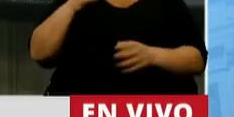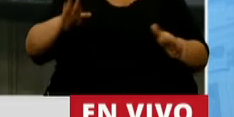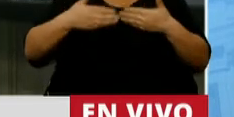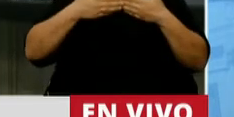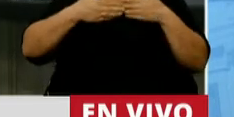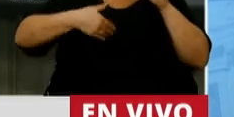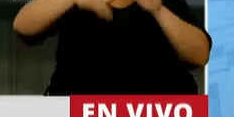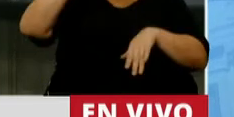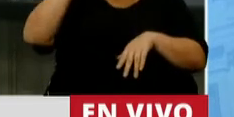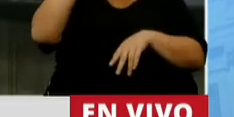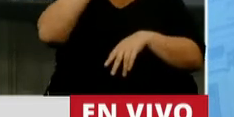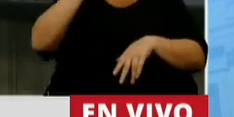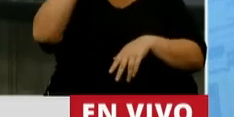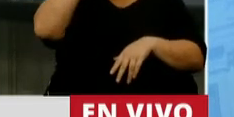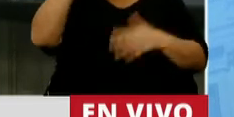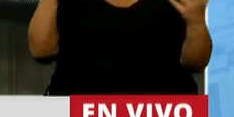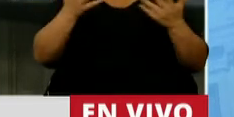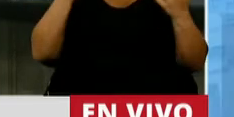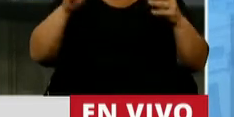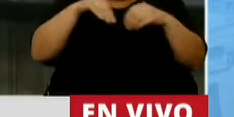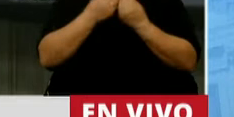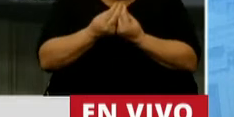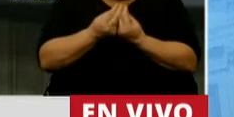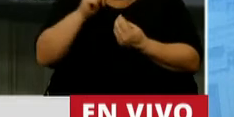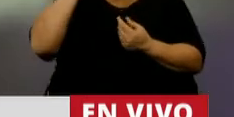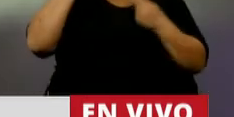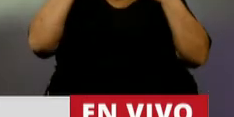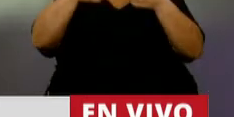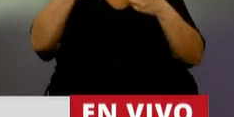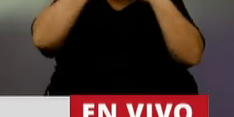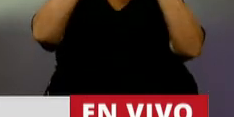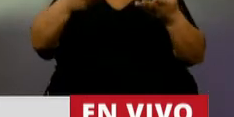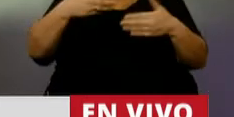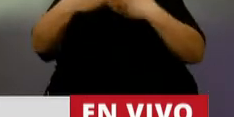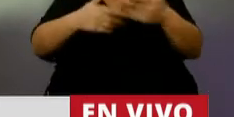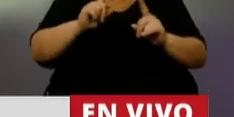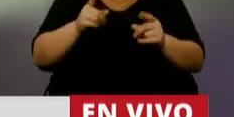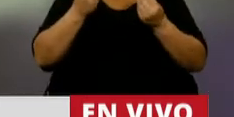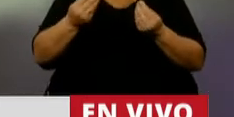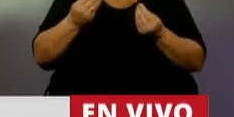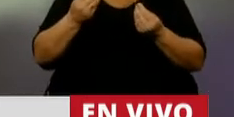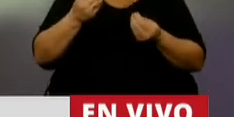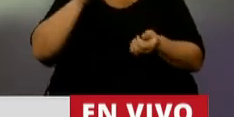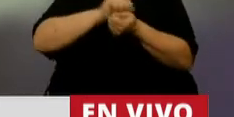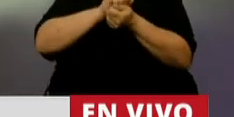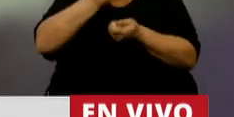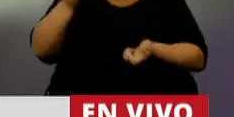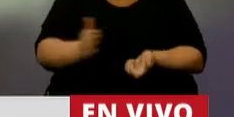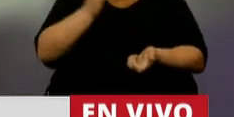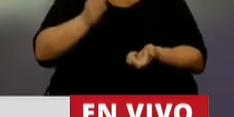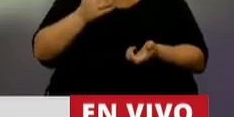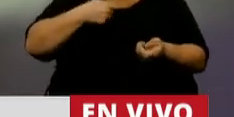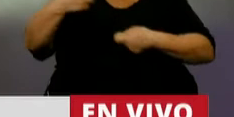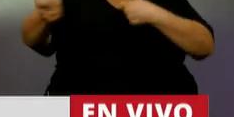cuarentena de más de 220 días en donde no hay un horizonte de salida, porque tenemos una emisión monetaria